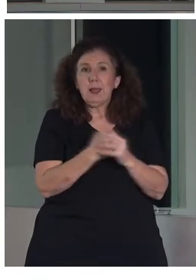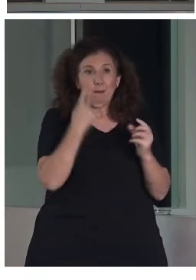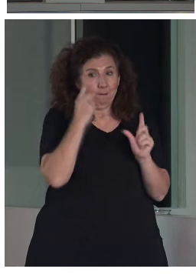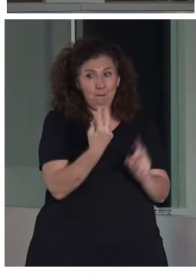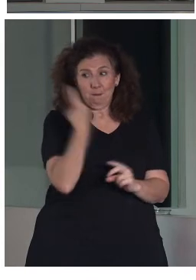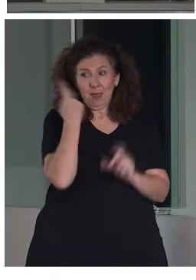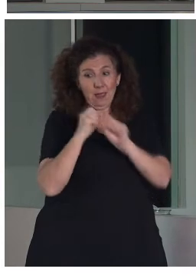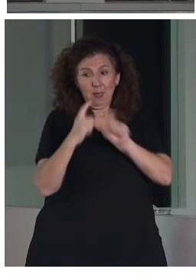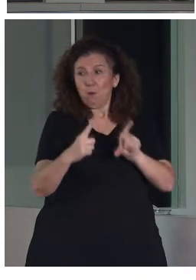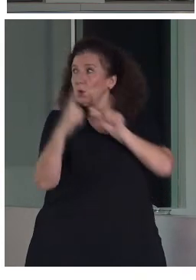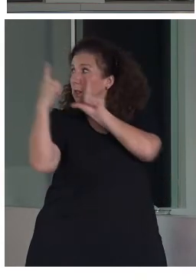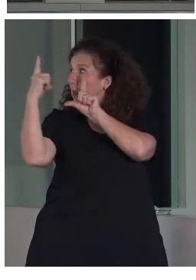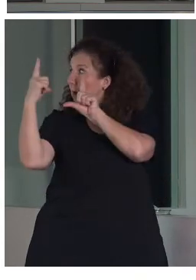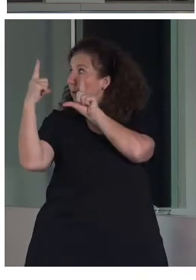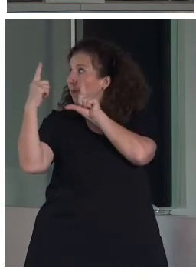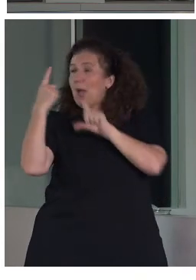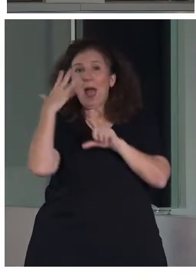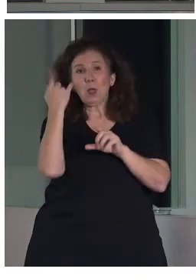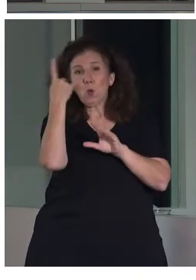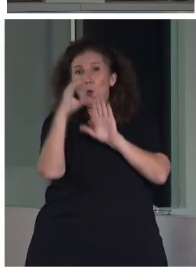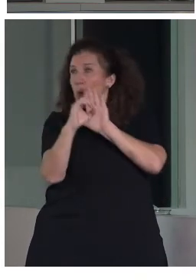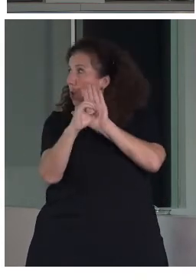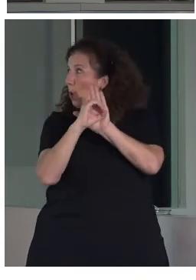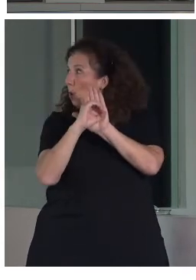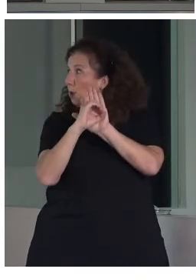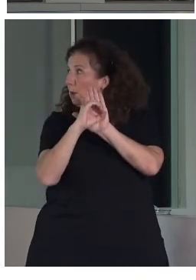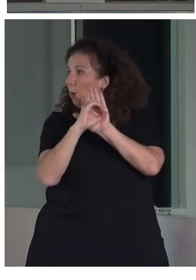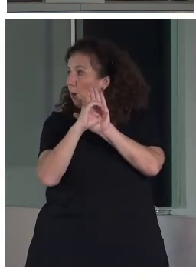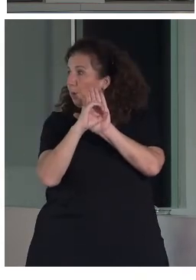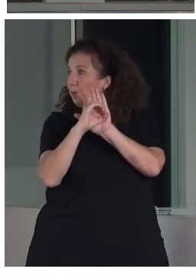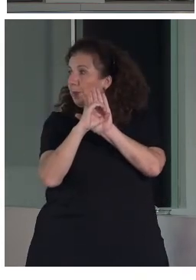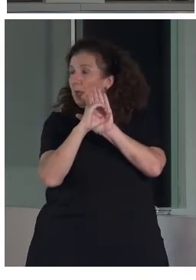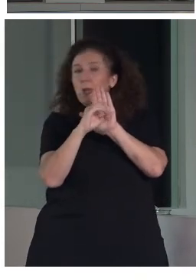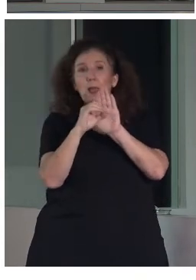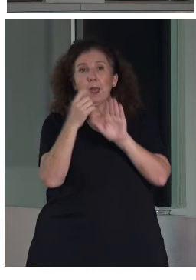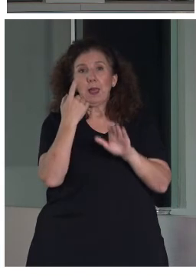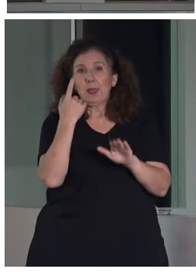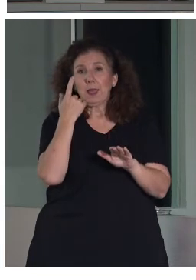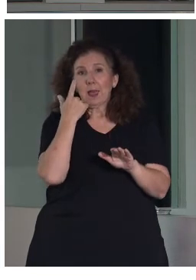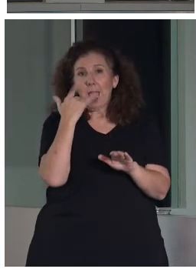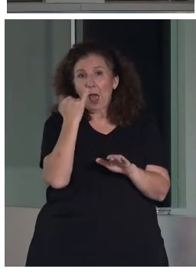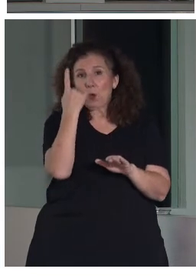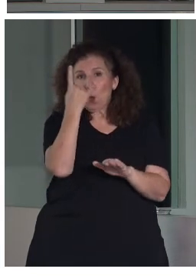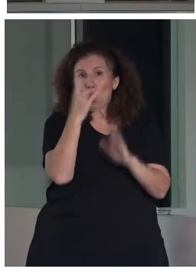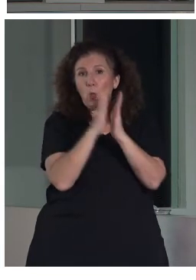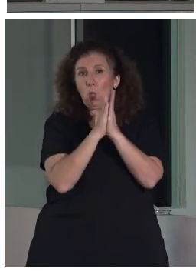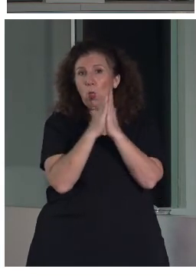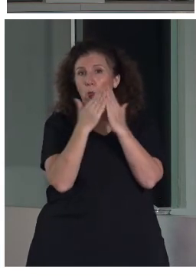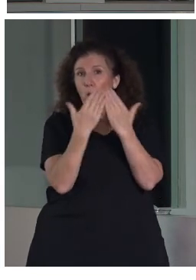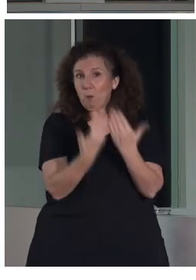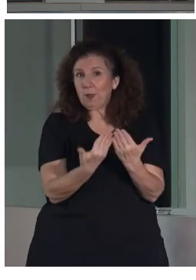diapositiva veis un logotipo en el que identificamos los documentos que desde plena inclusión